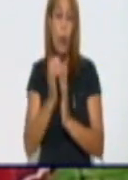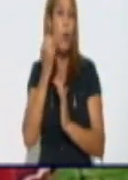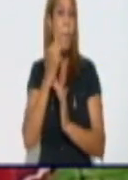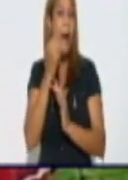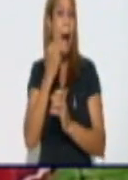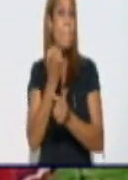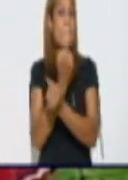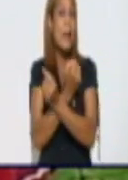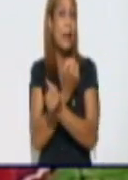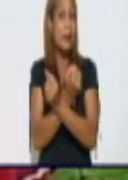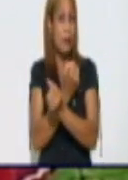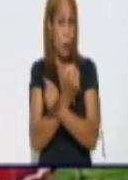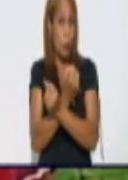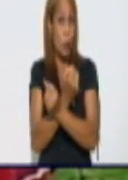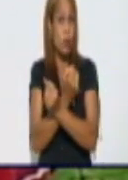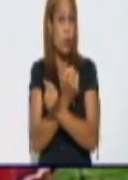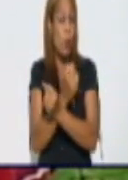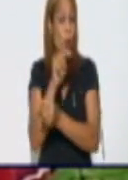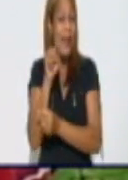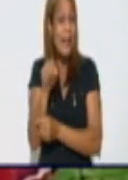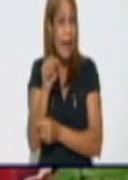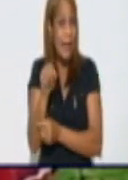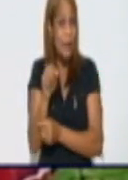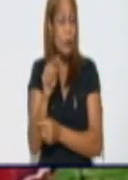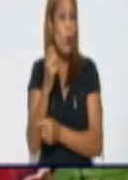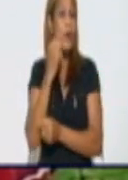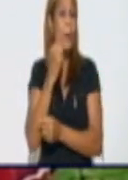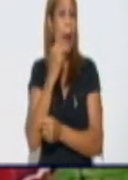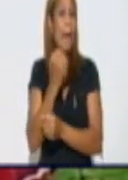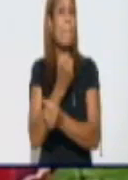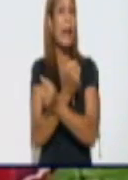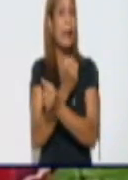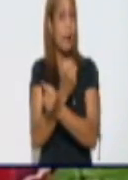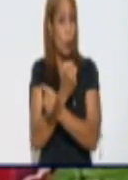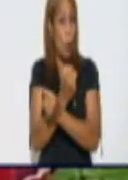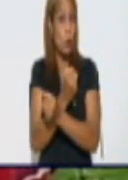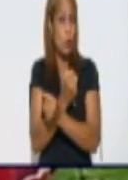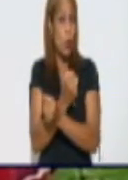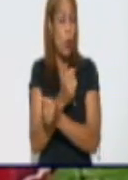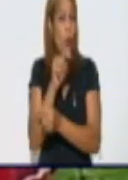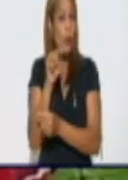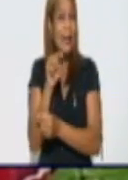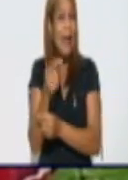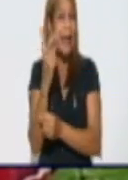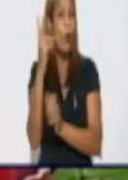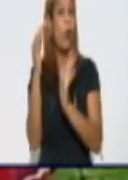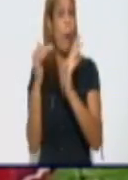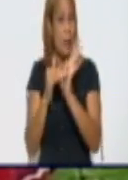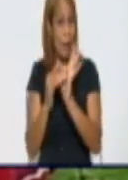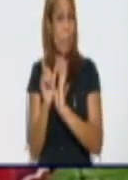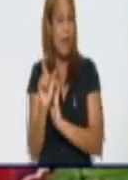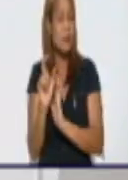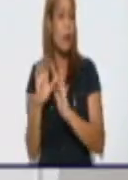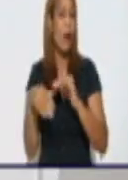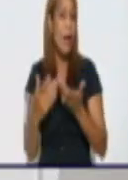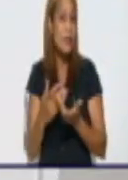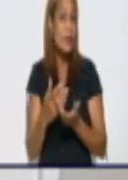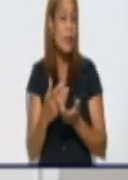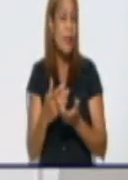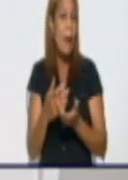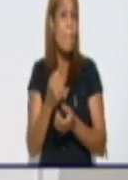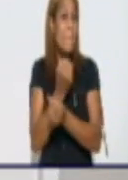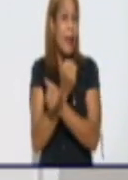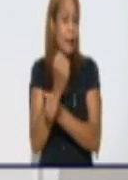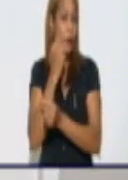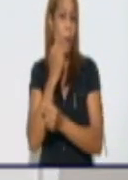eso, y más peligroso que los 2.000 pesos, es que el hijo suyo vaya a contraer la COVID-19 y que pueda morir por la enfermedad. Eso es lo más